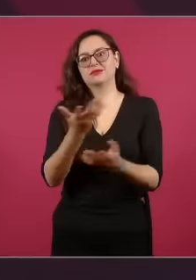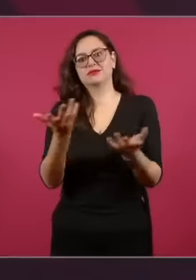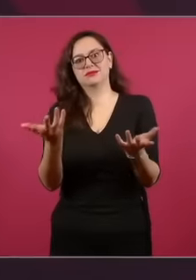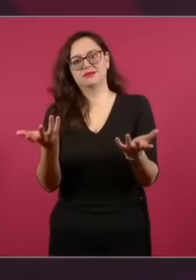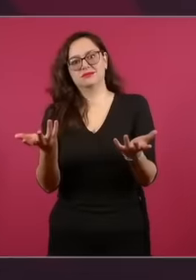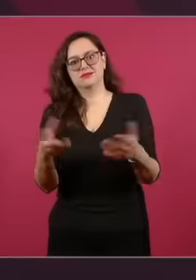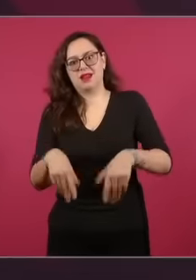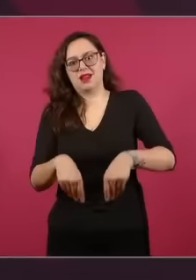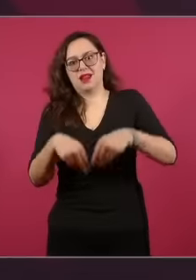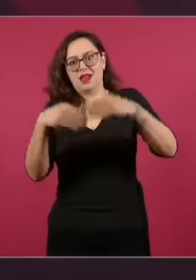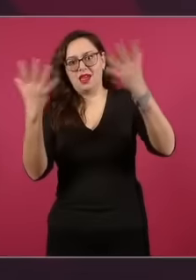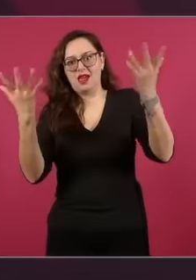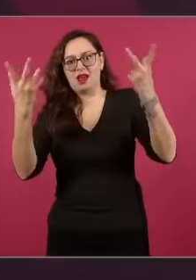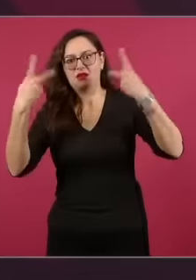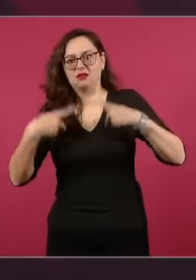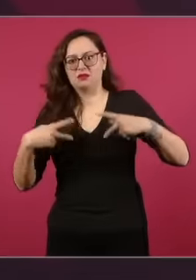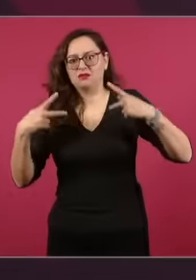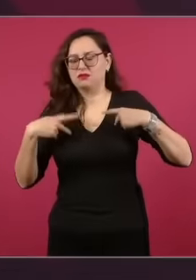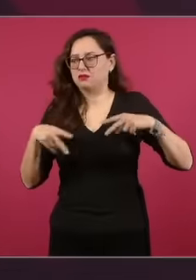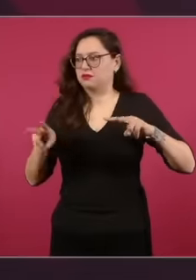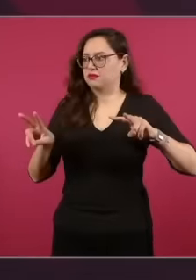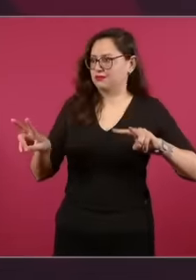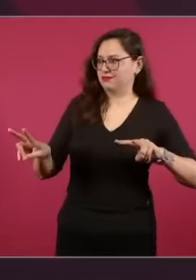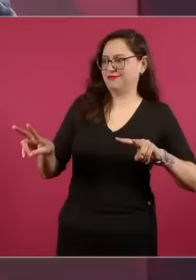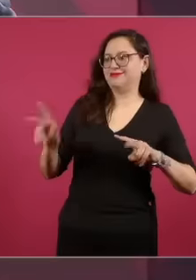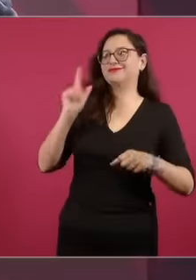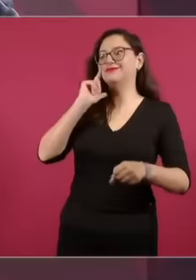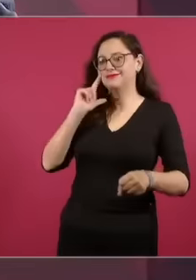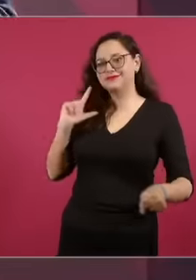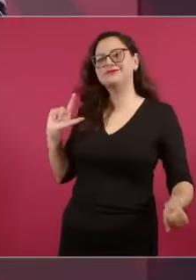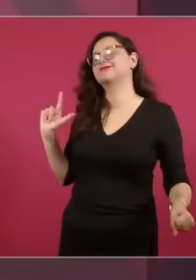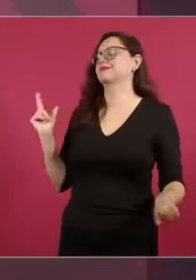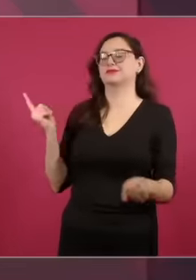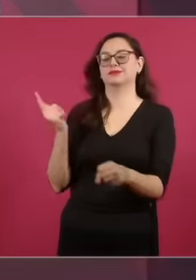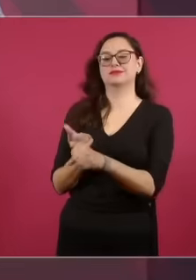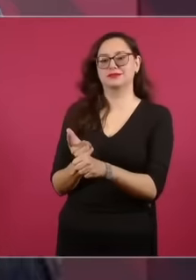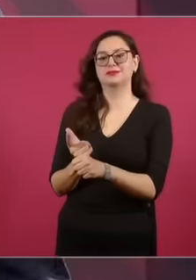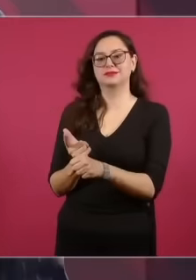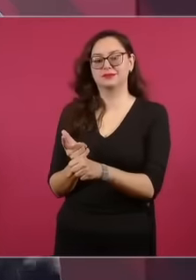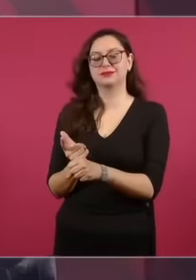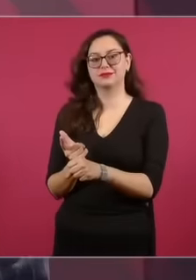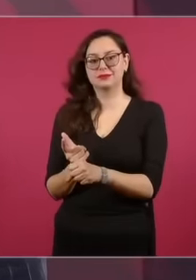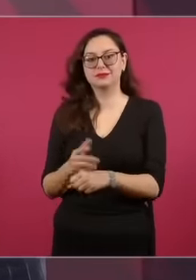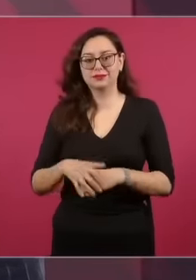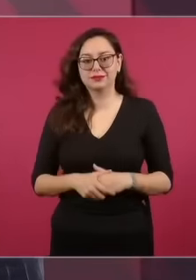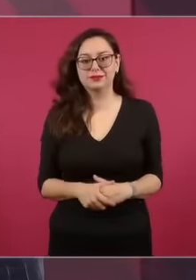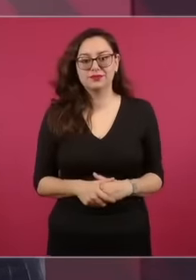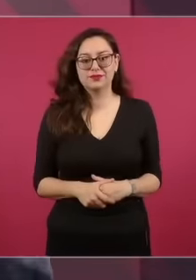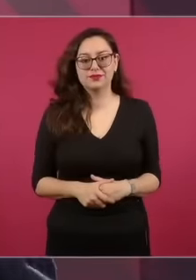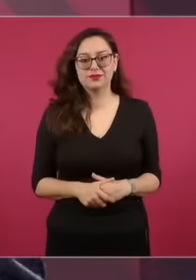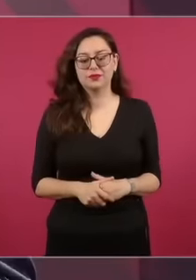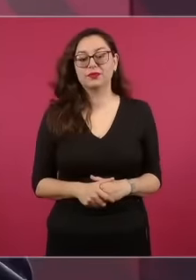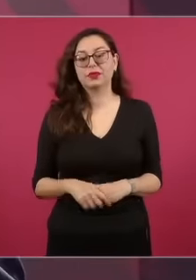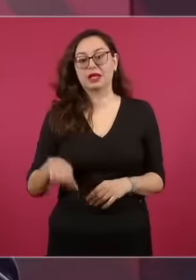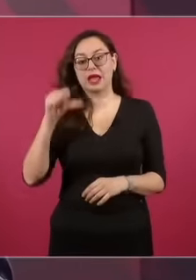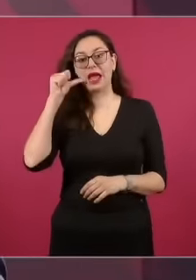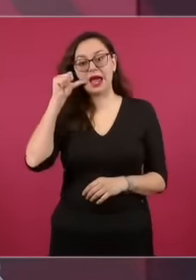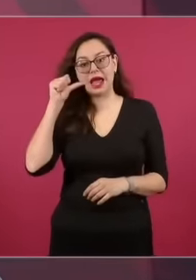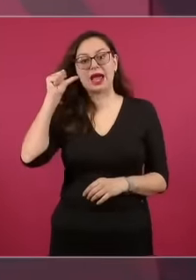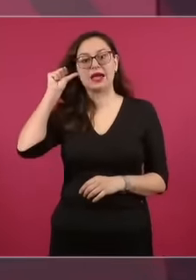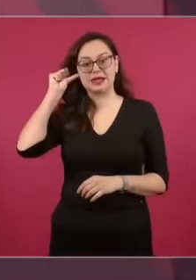se da cuenta ayer estaba lloviendo de que cuando